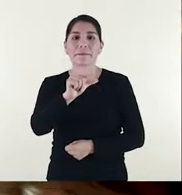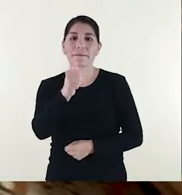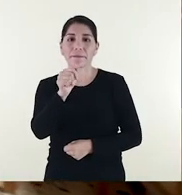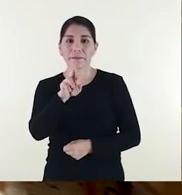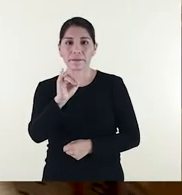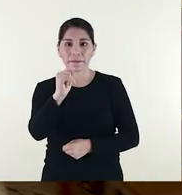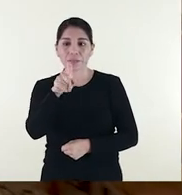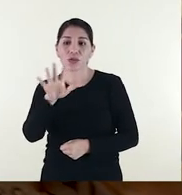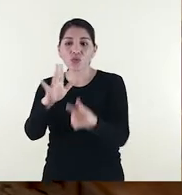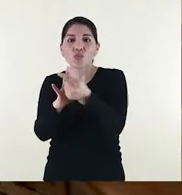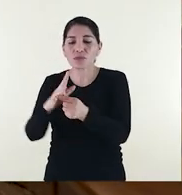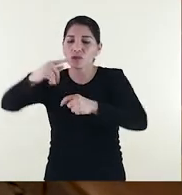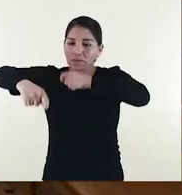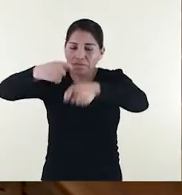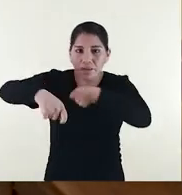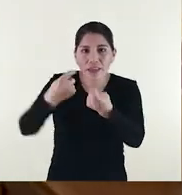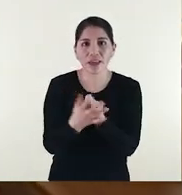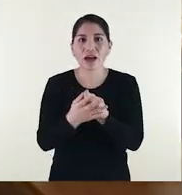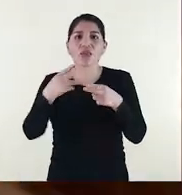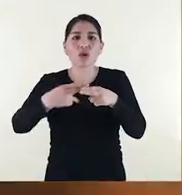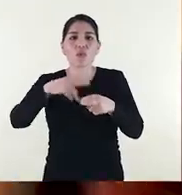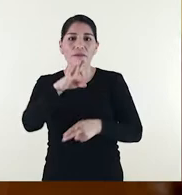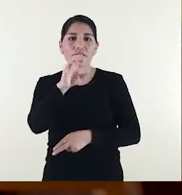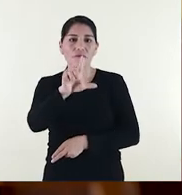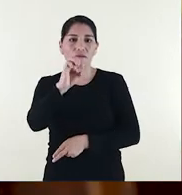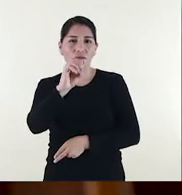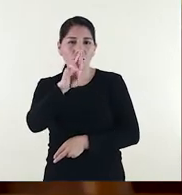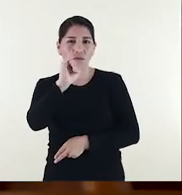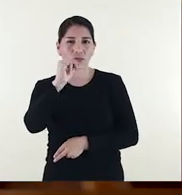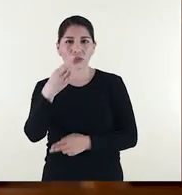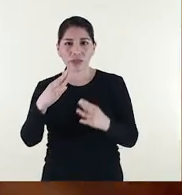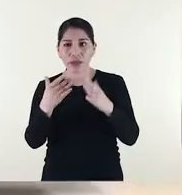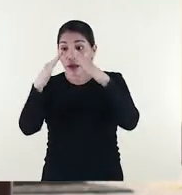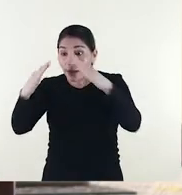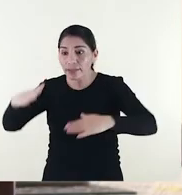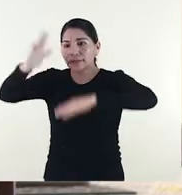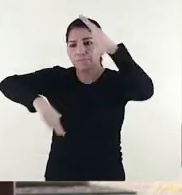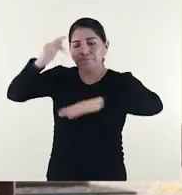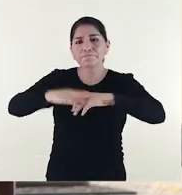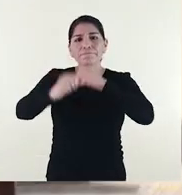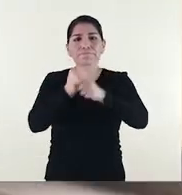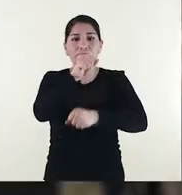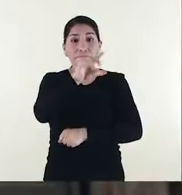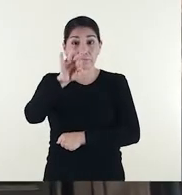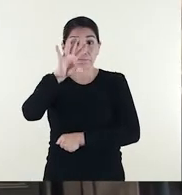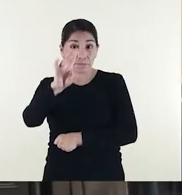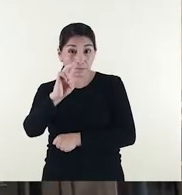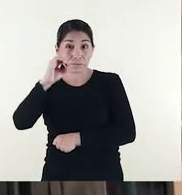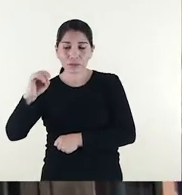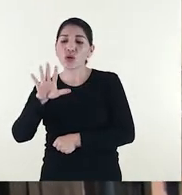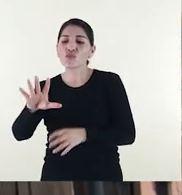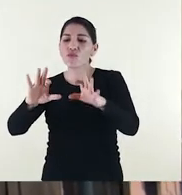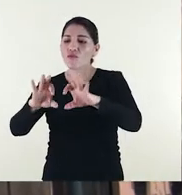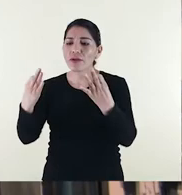y su esposo Vittorio Mosto como bodega La Florida. La casa es de la década del 70 del siglo XIX. Y la familia,